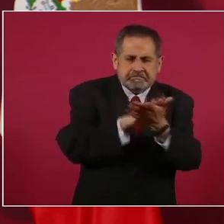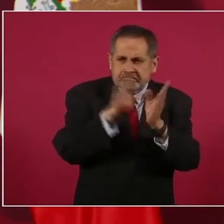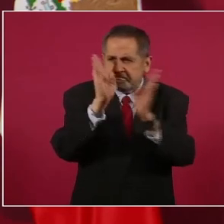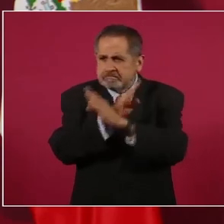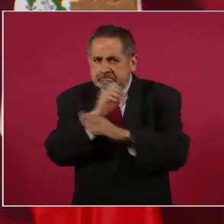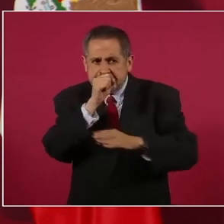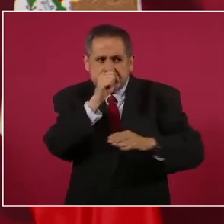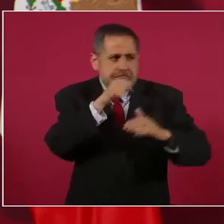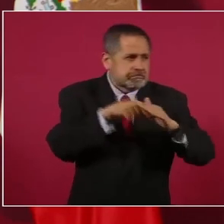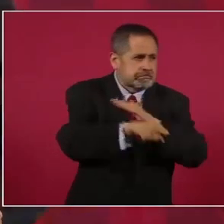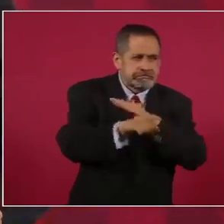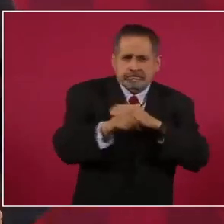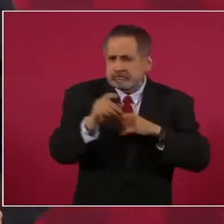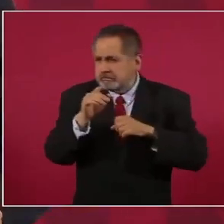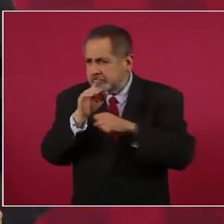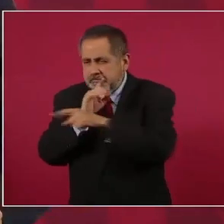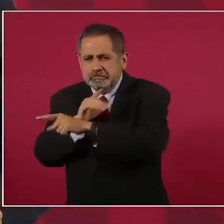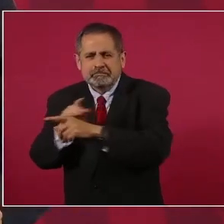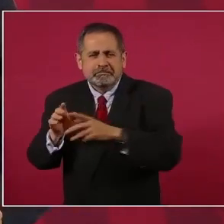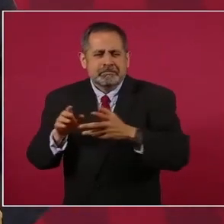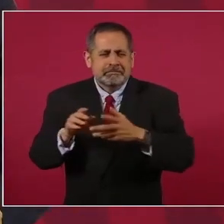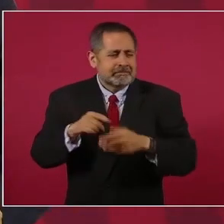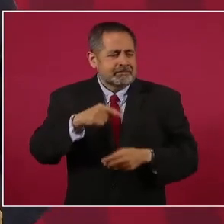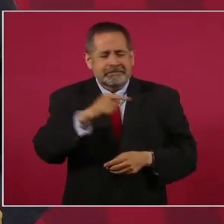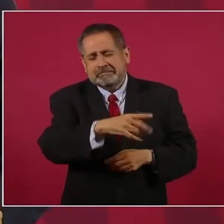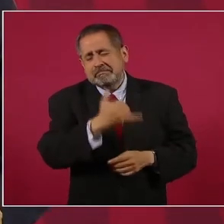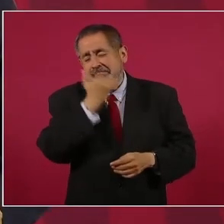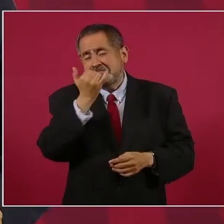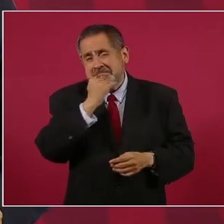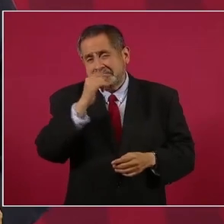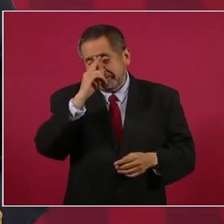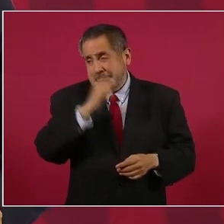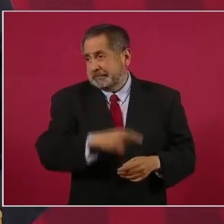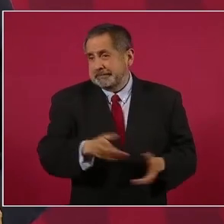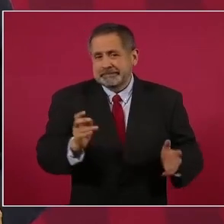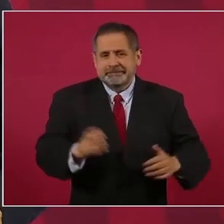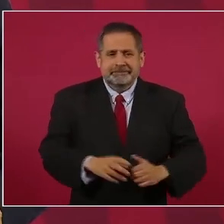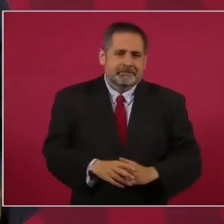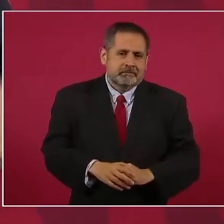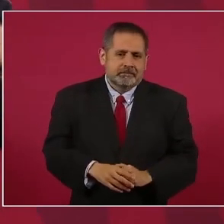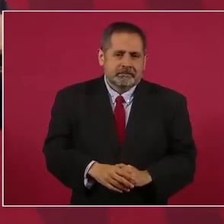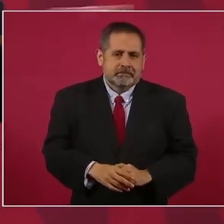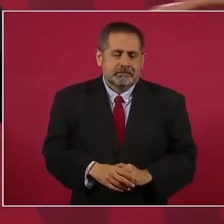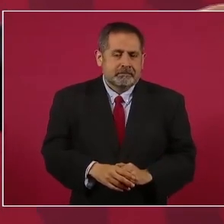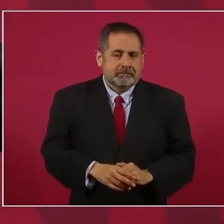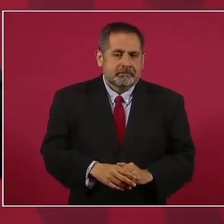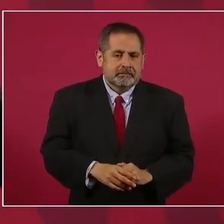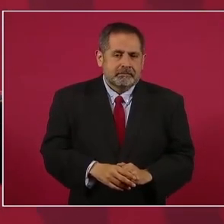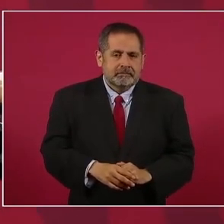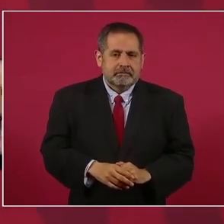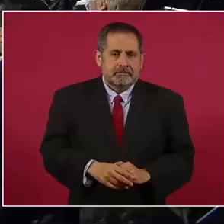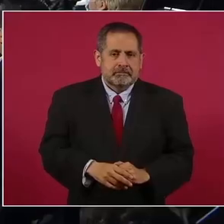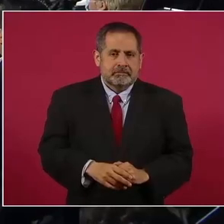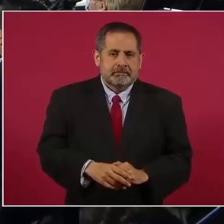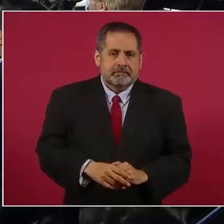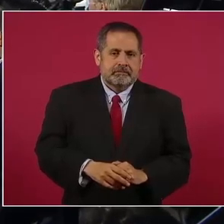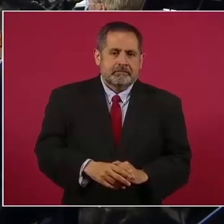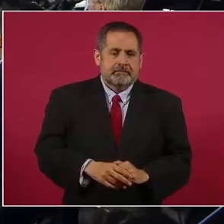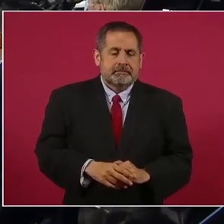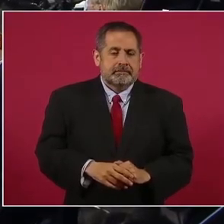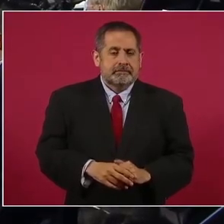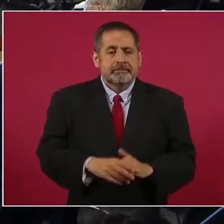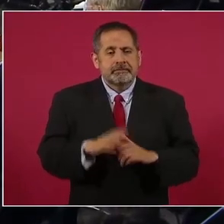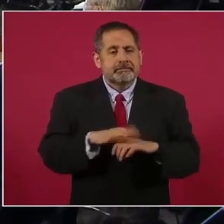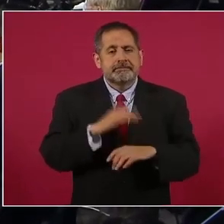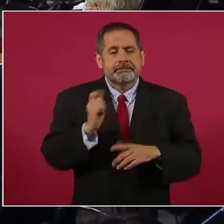espionaje, porque a veces